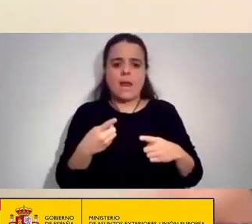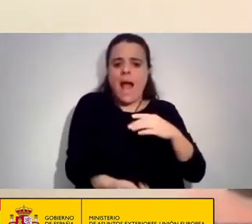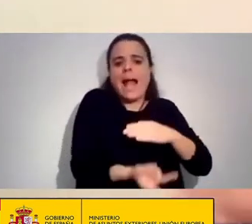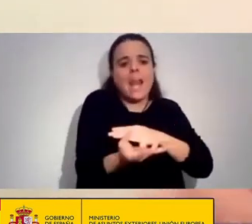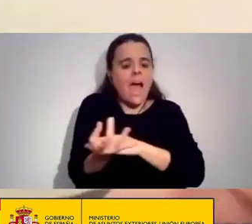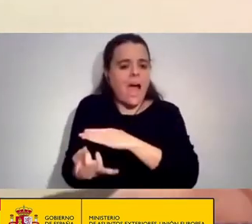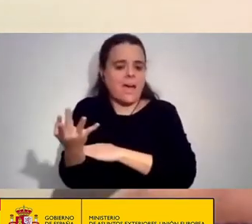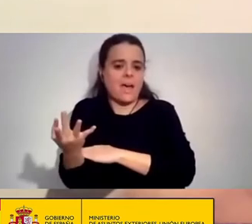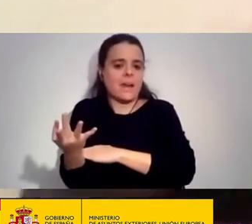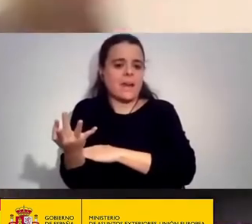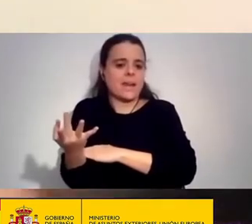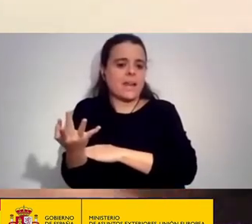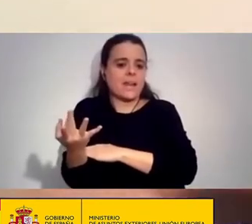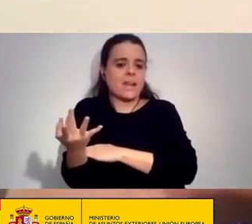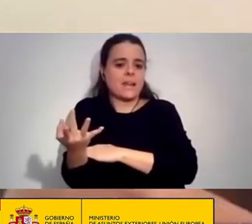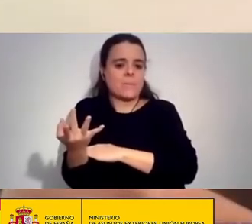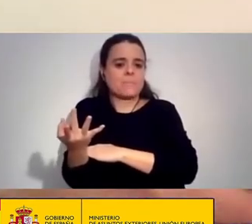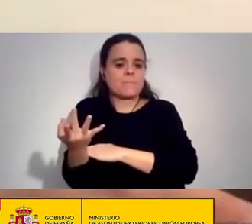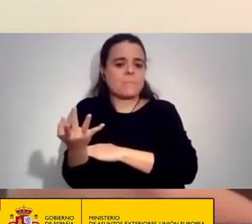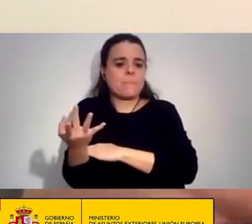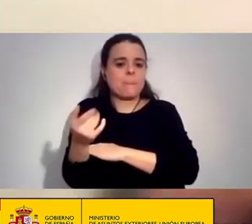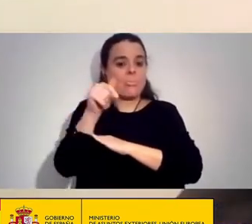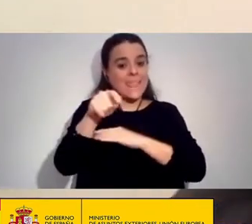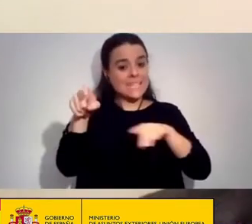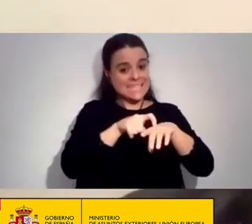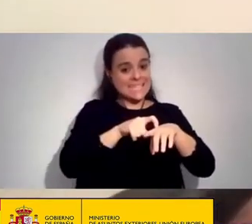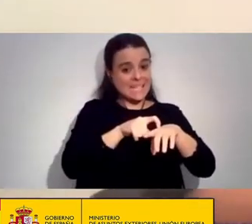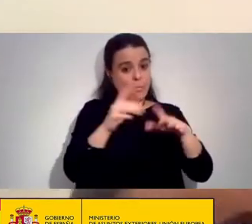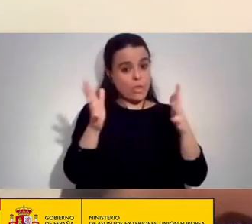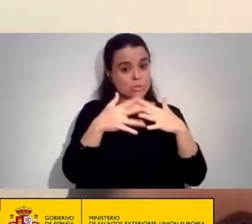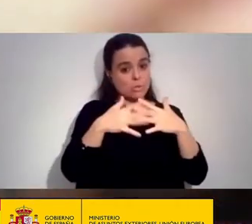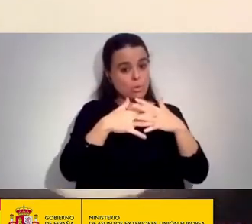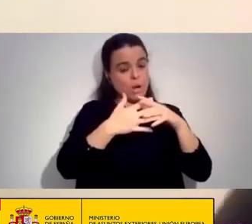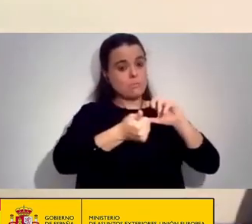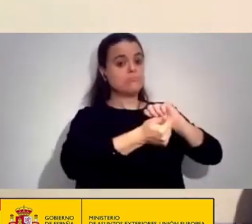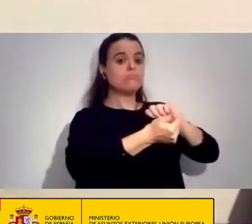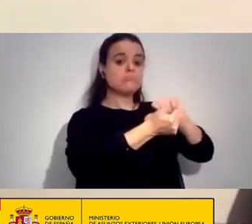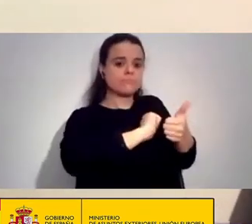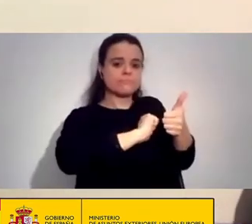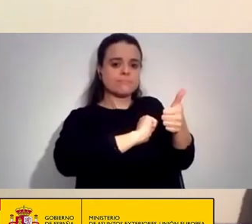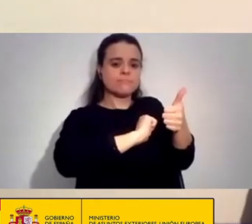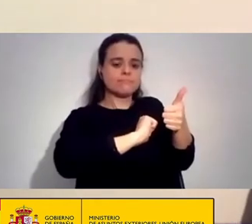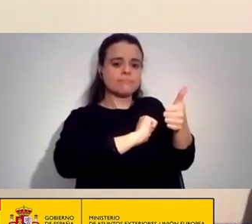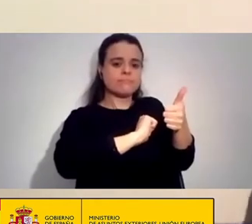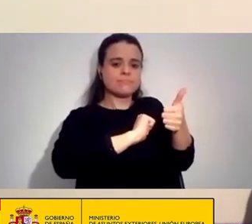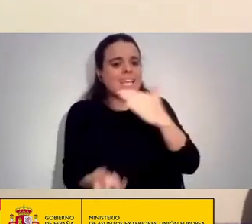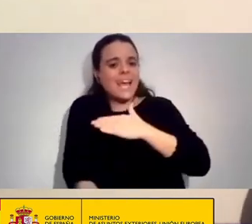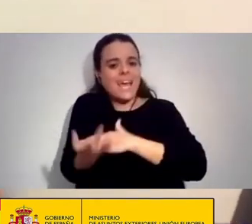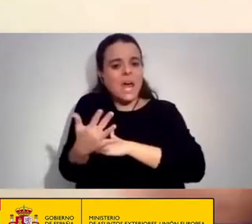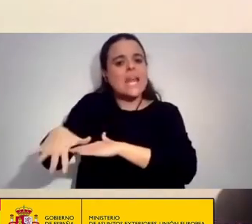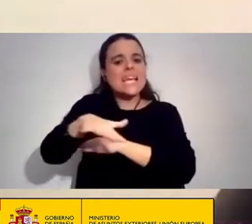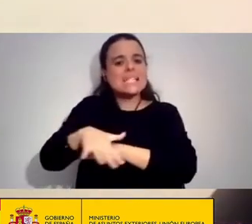Para Para poder Replicar Estas Estructuras Y hacer Y hacer Un Espacio De comunicación No